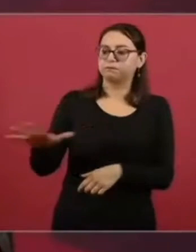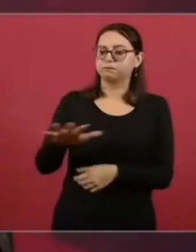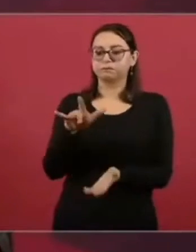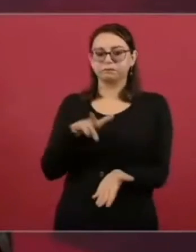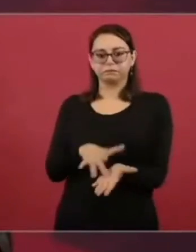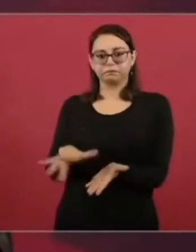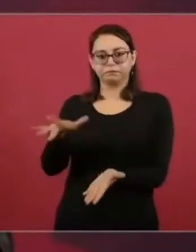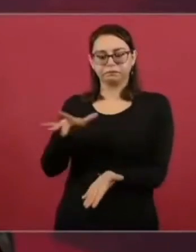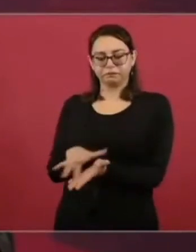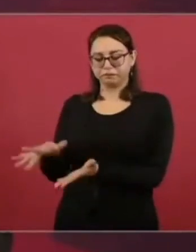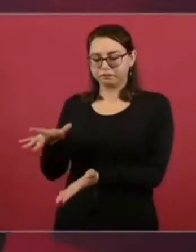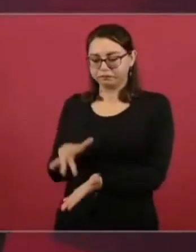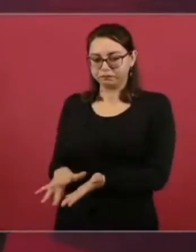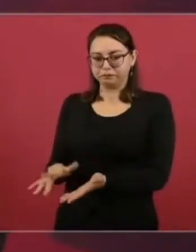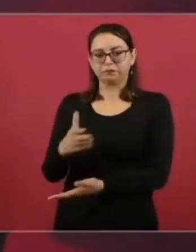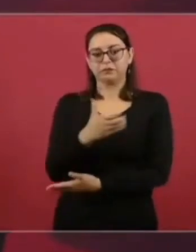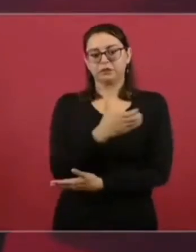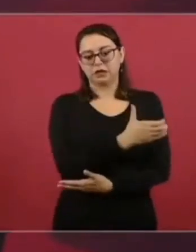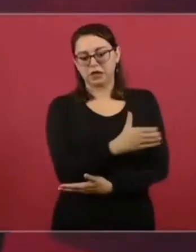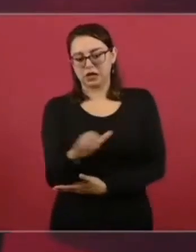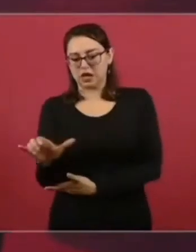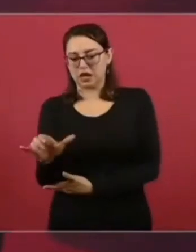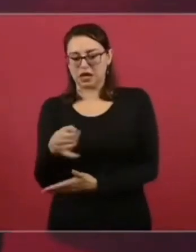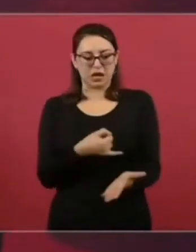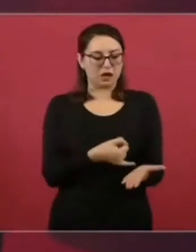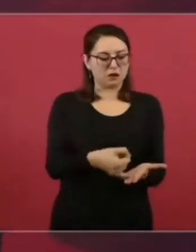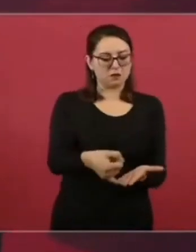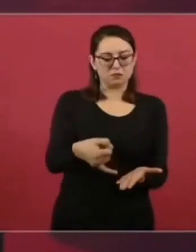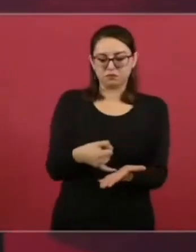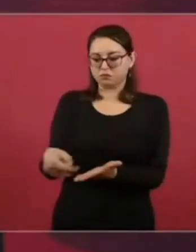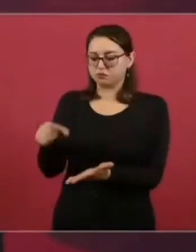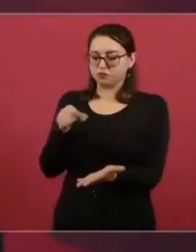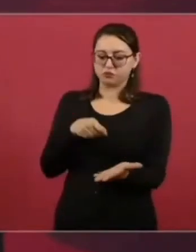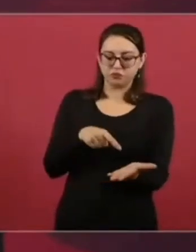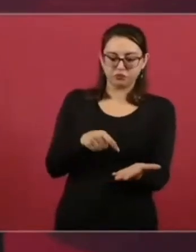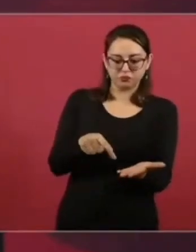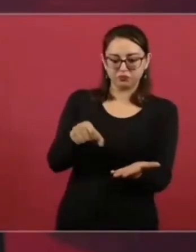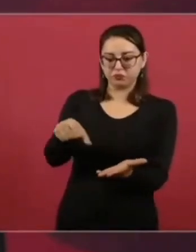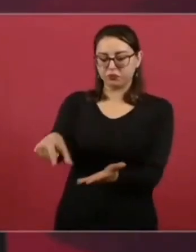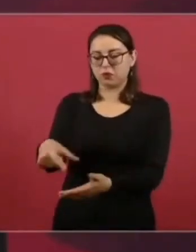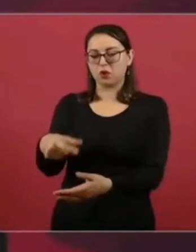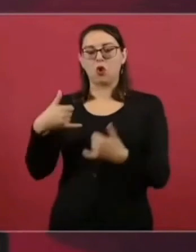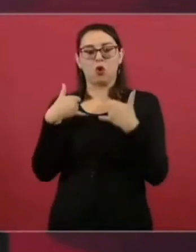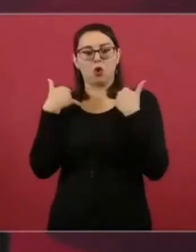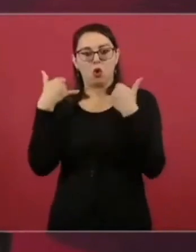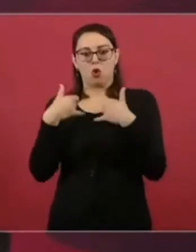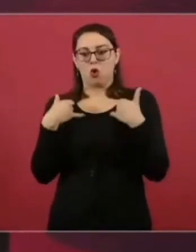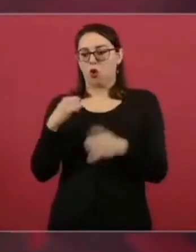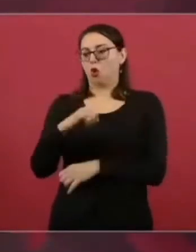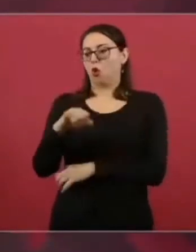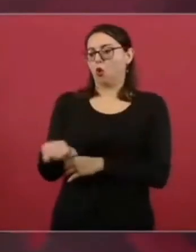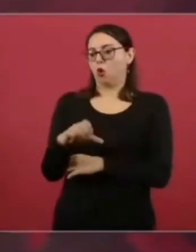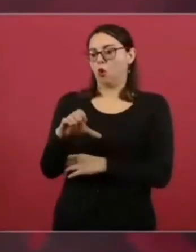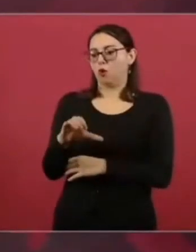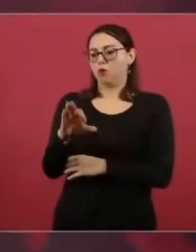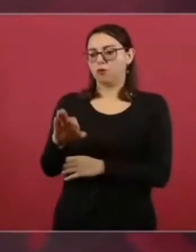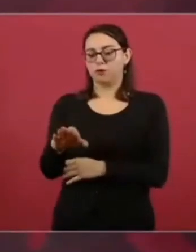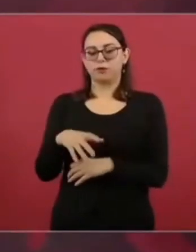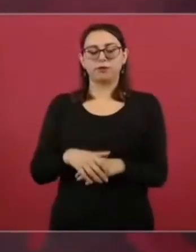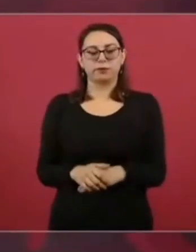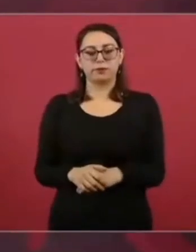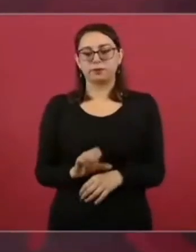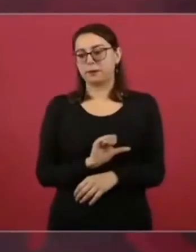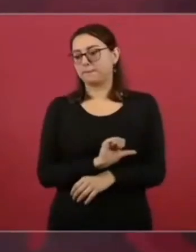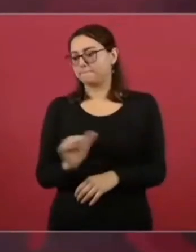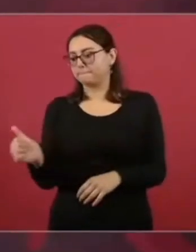dos programas de Sembrando Vida, Jóvenes, Construyendo el Futuro, y otros apoyos